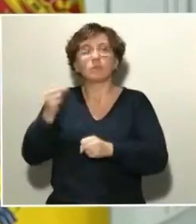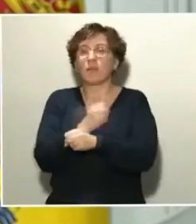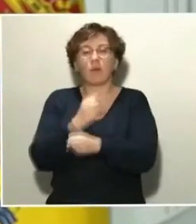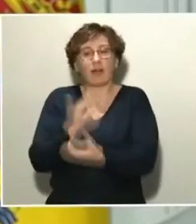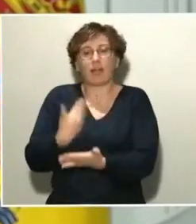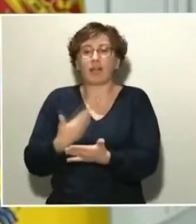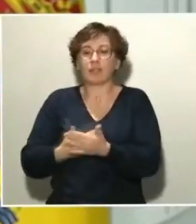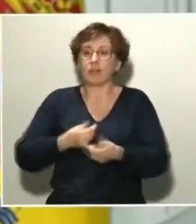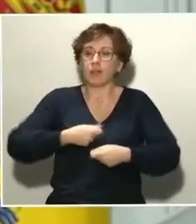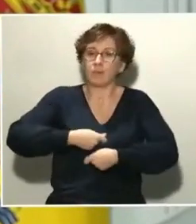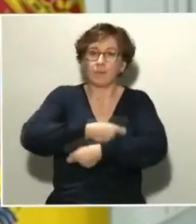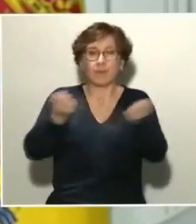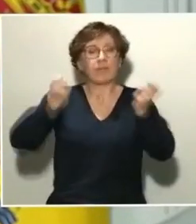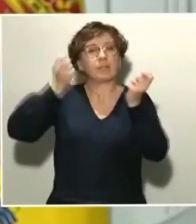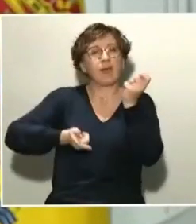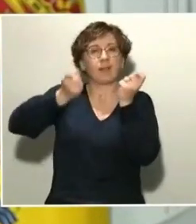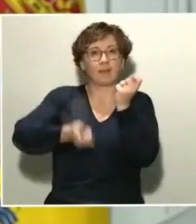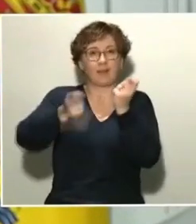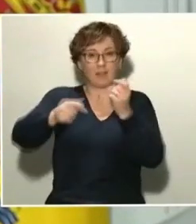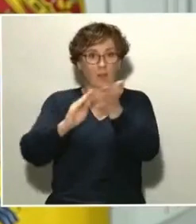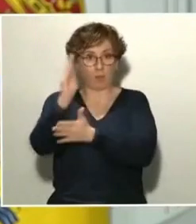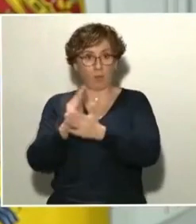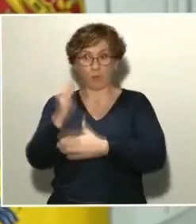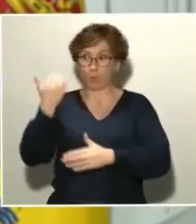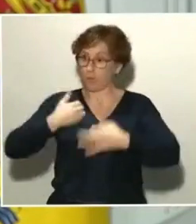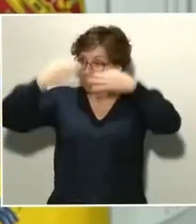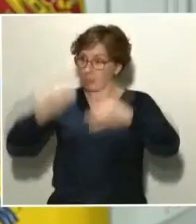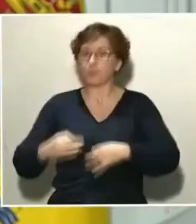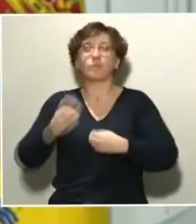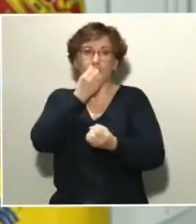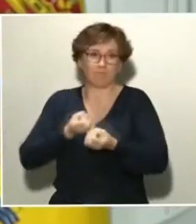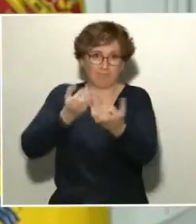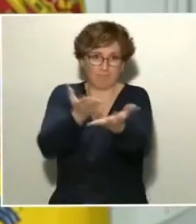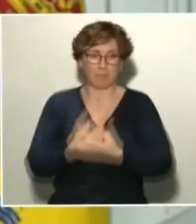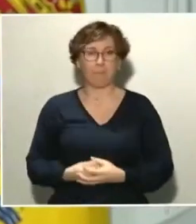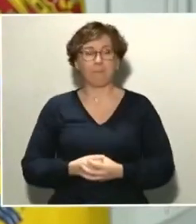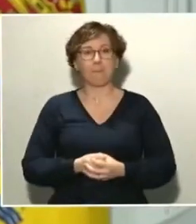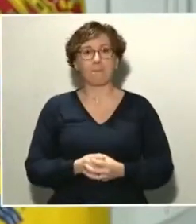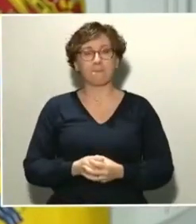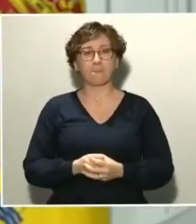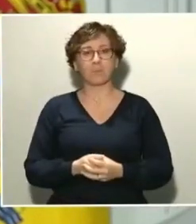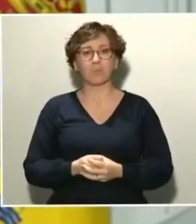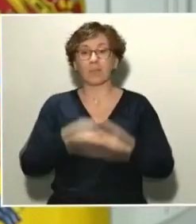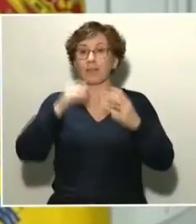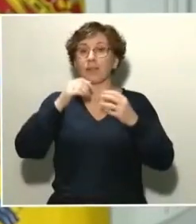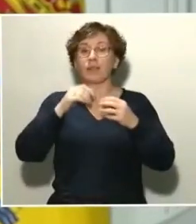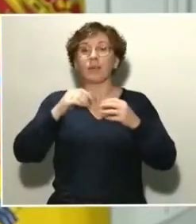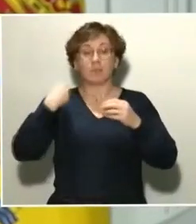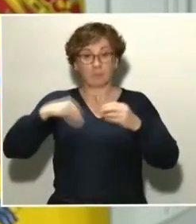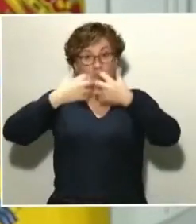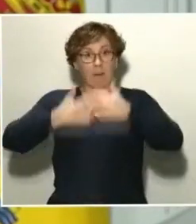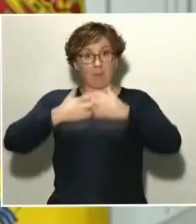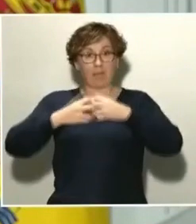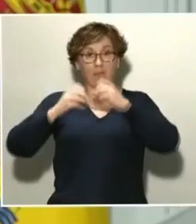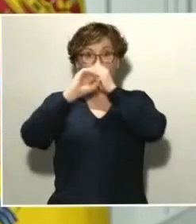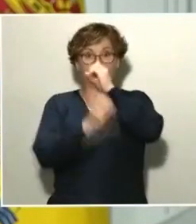y cuando lo tengamos absolutamente garantizado, lo daremos a conocer. Respecto a los respiradores, lo mismo. Productos de ventilación asistida. Estamos